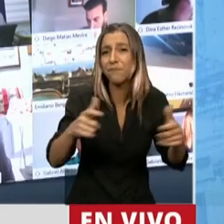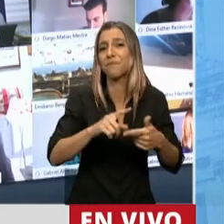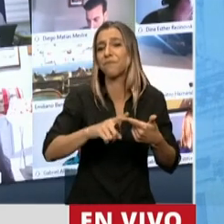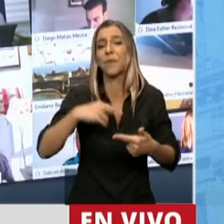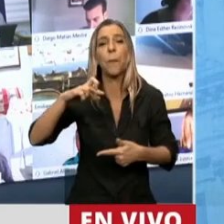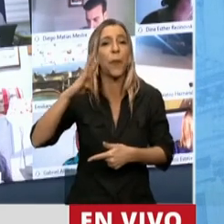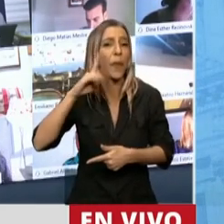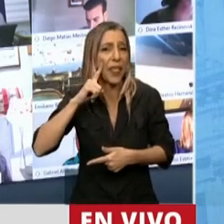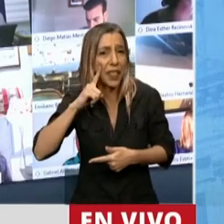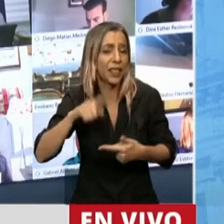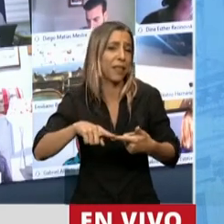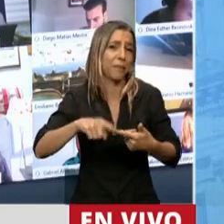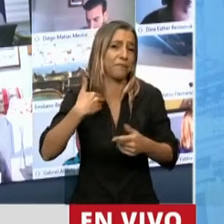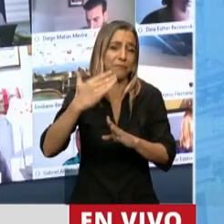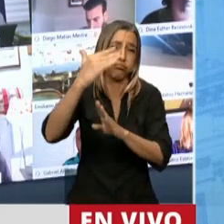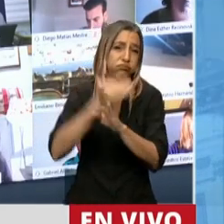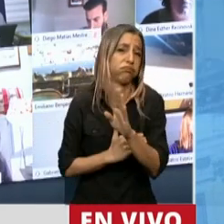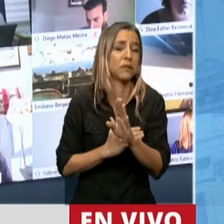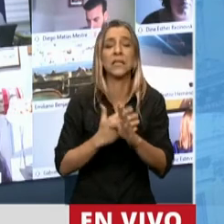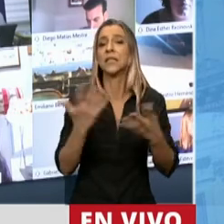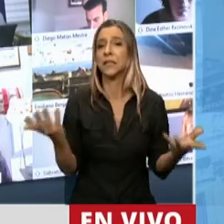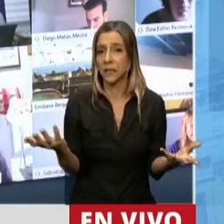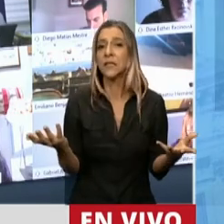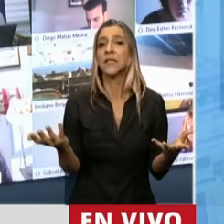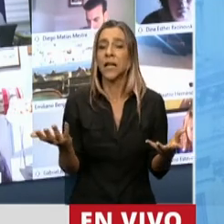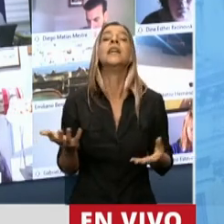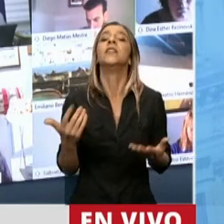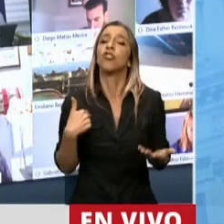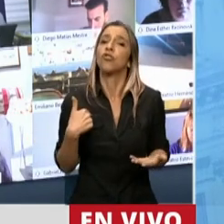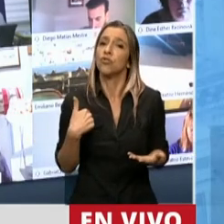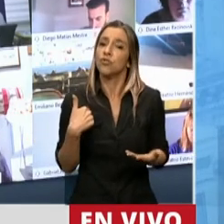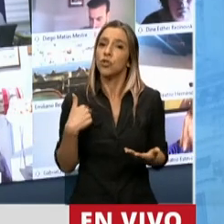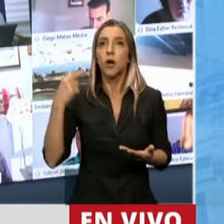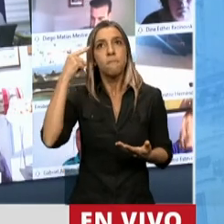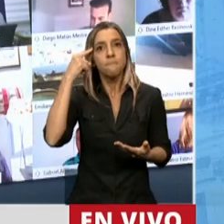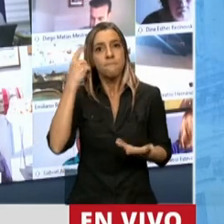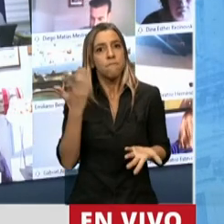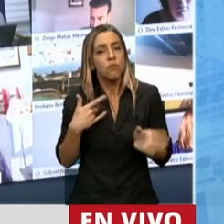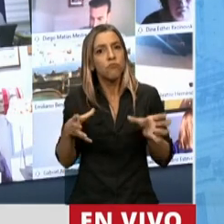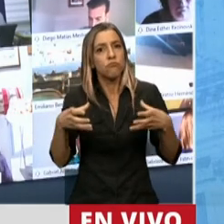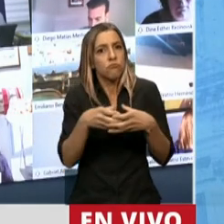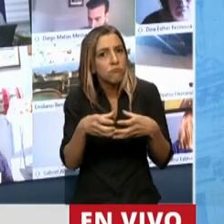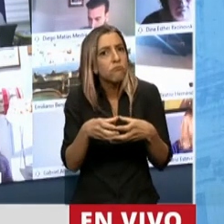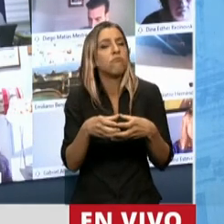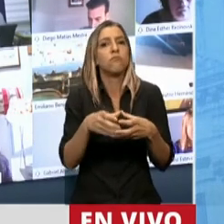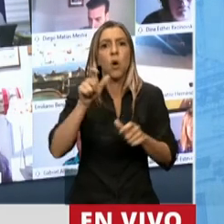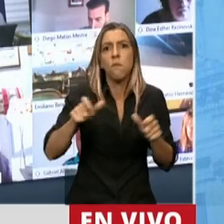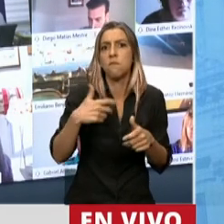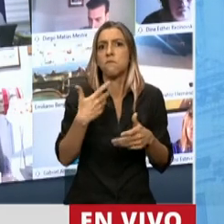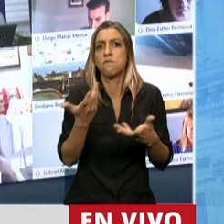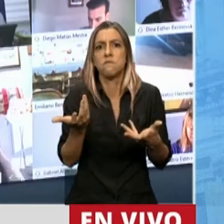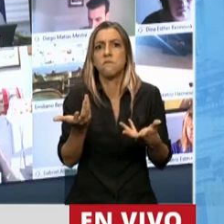el continente. En este marco, que haya un grupo de empresarios que, cegados por la